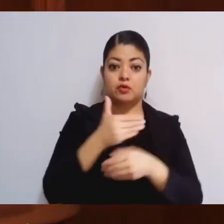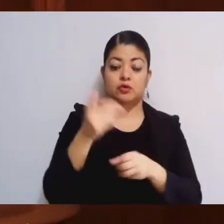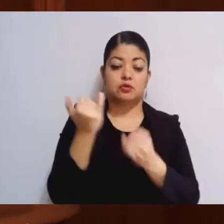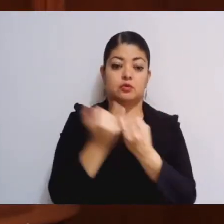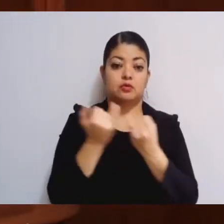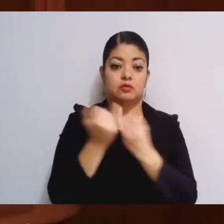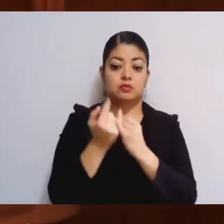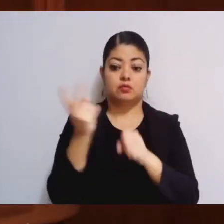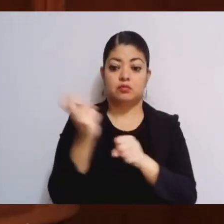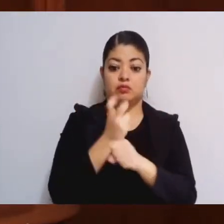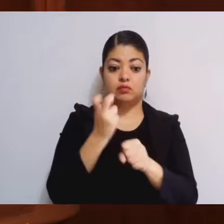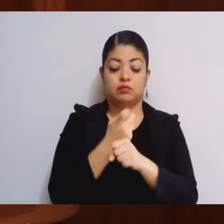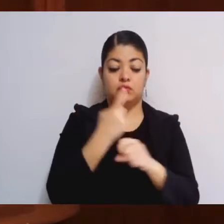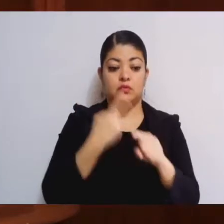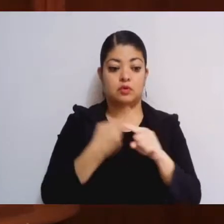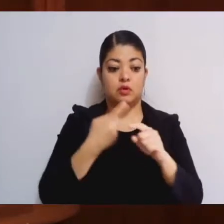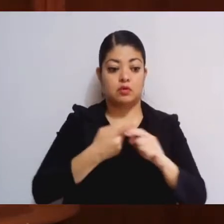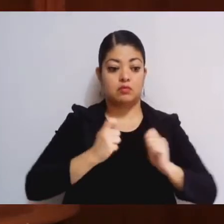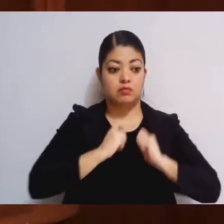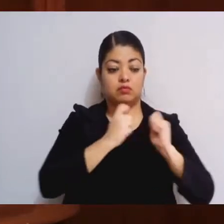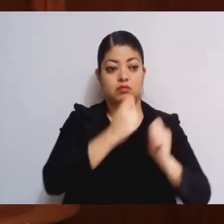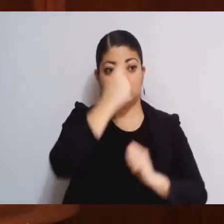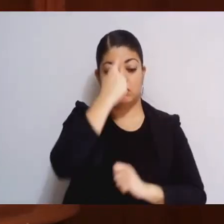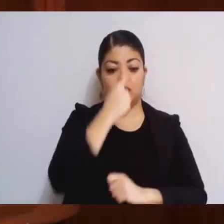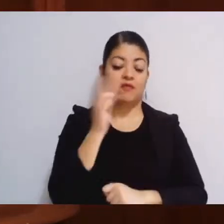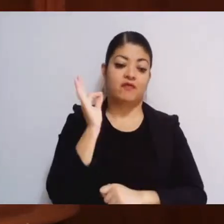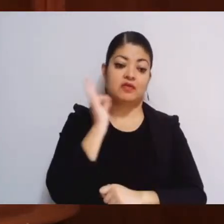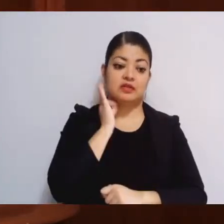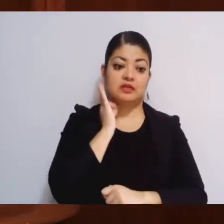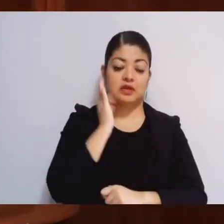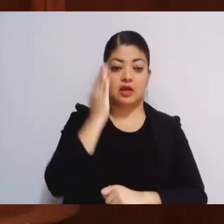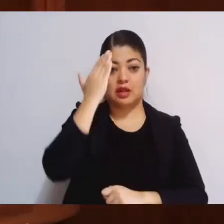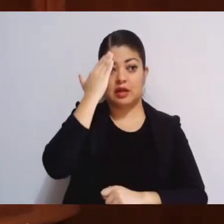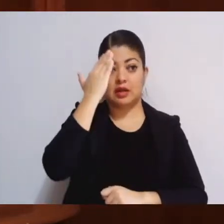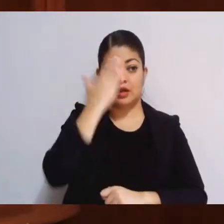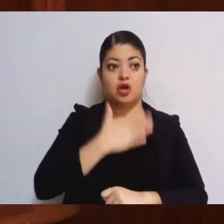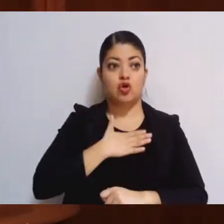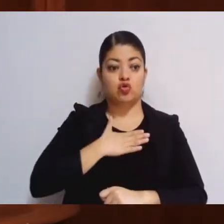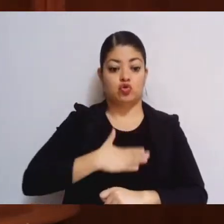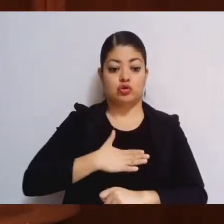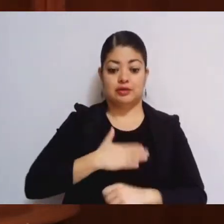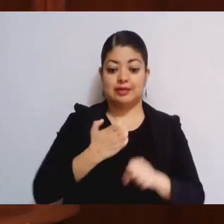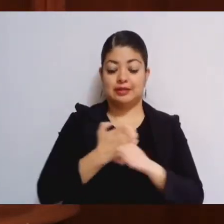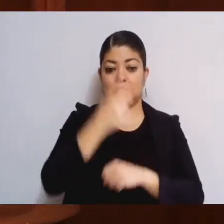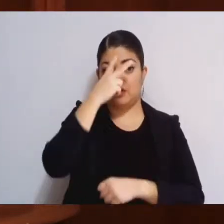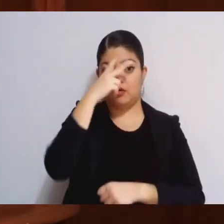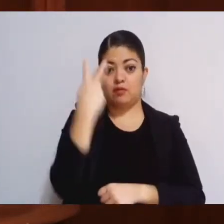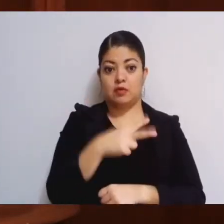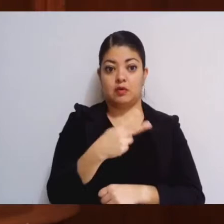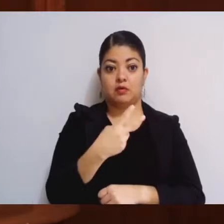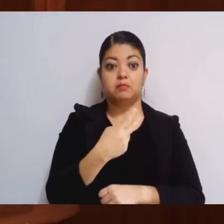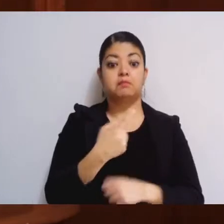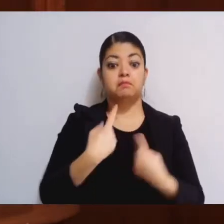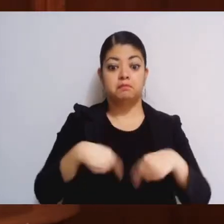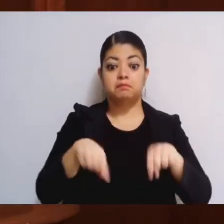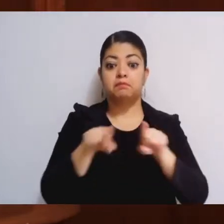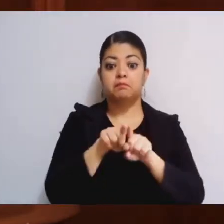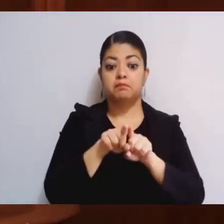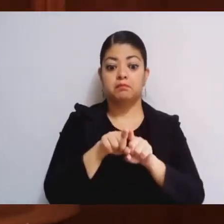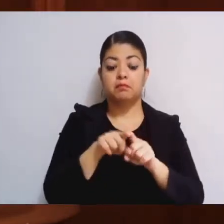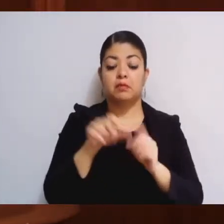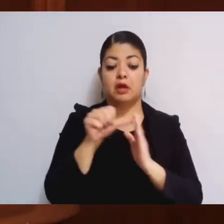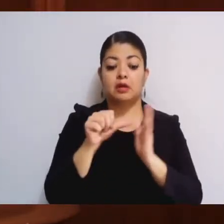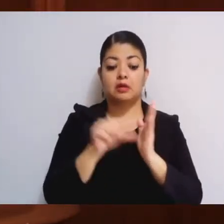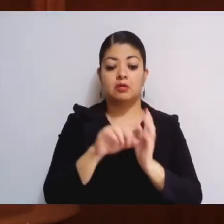para designar a la o el Fiscal General de Justicia del Estado de México y con fundamento en los artículos 83